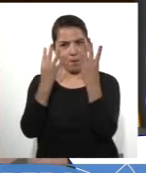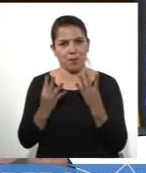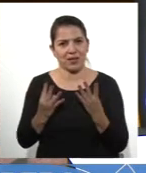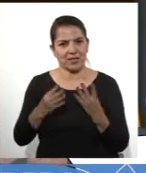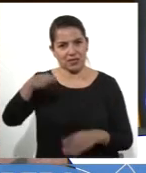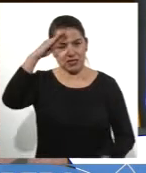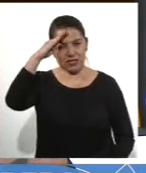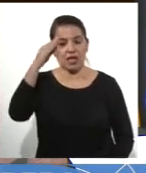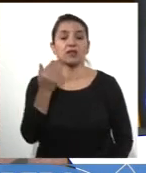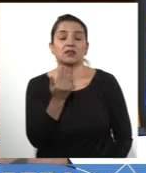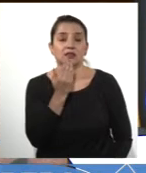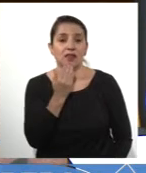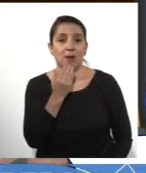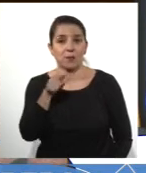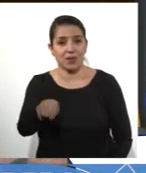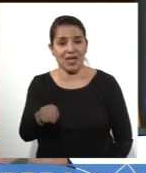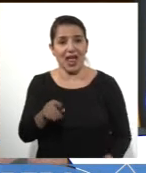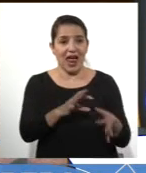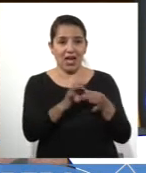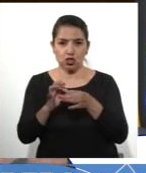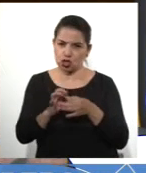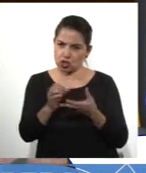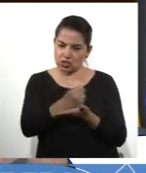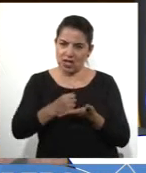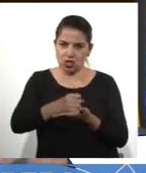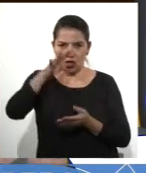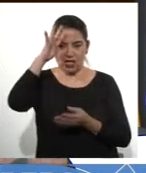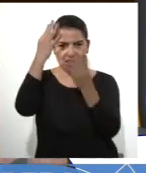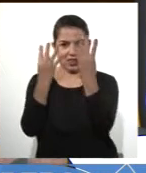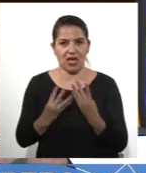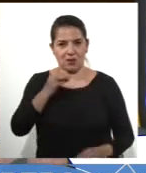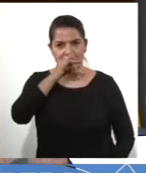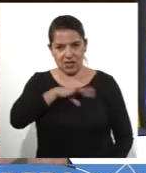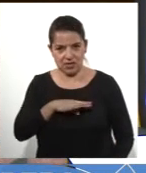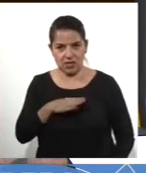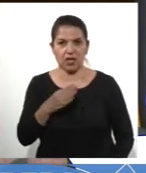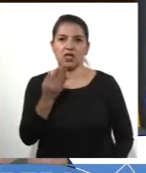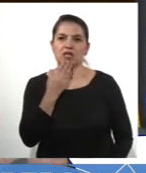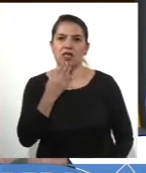la Asociación de Gendarmes de Chile y a la Asociación Nacional de Oficiales Penitenciarios.